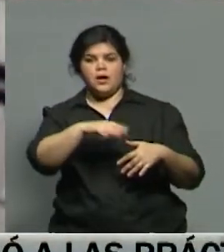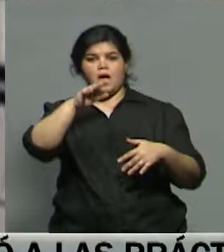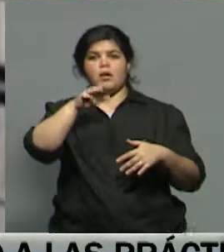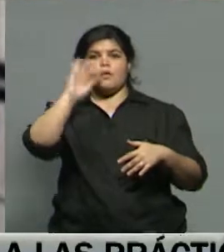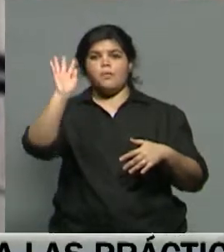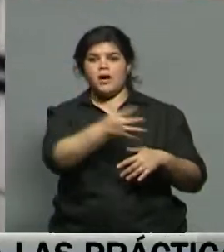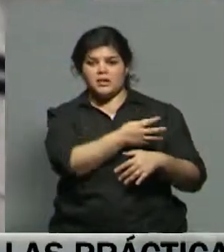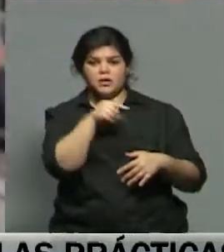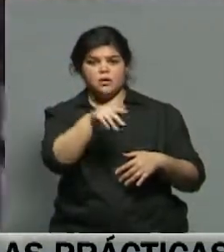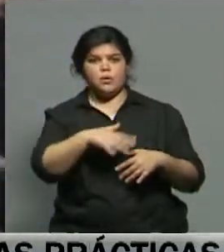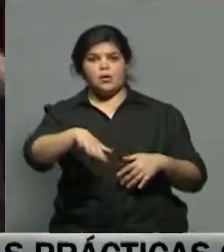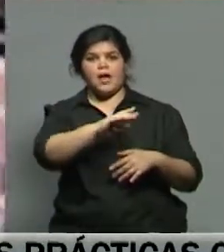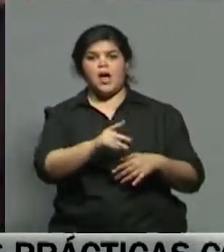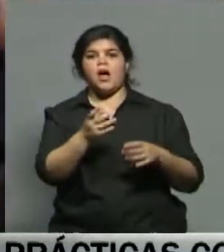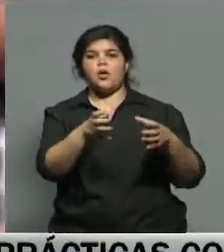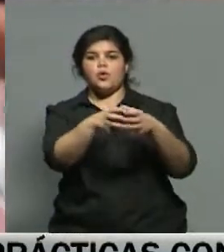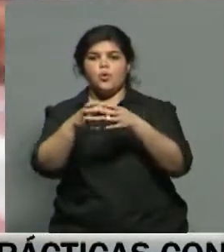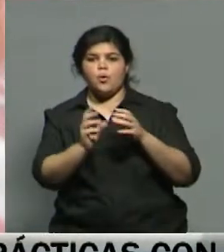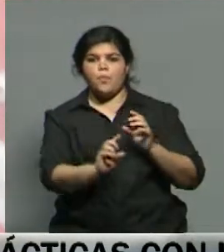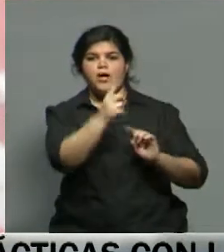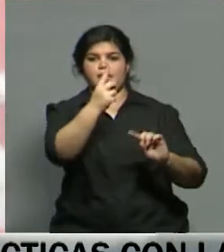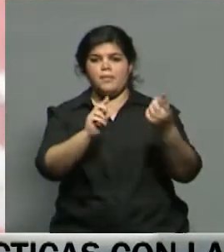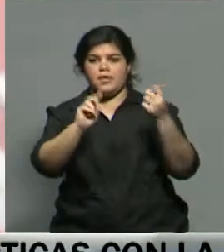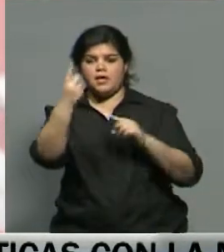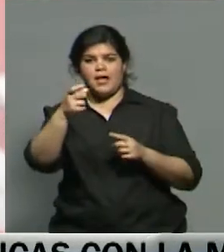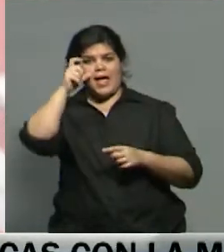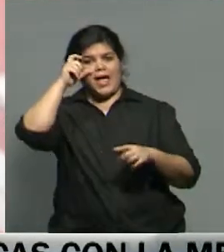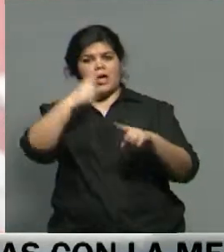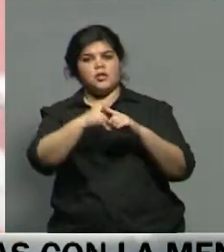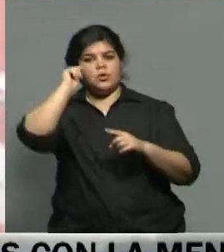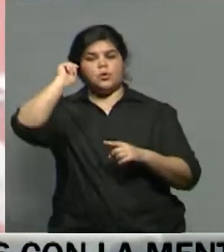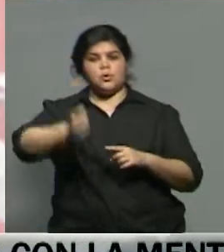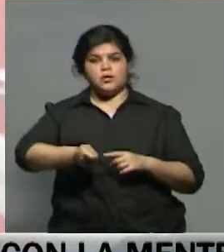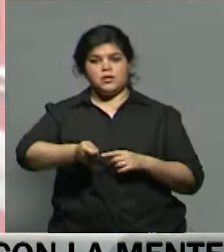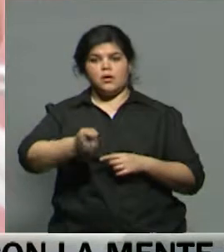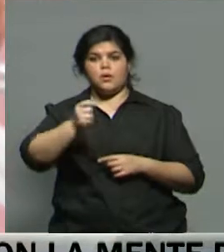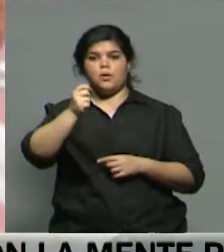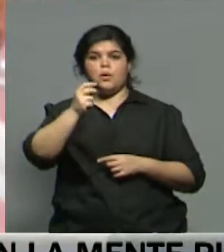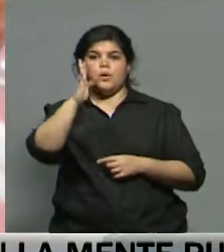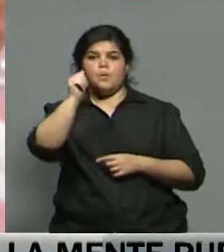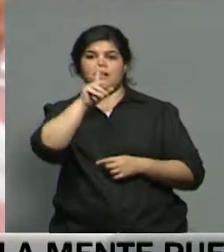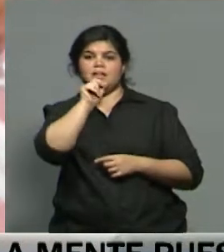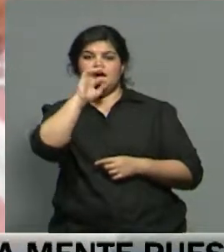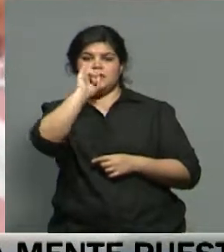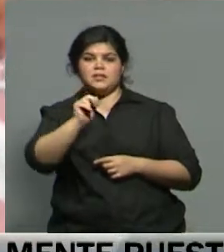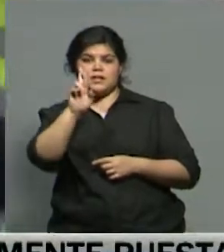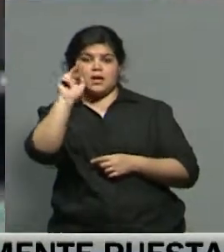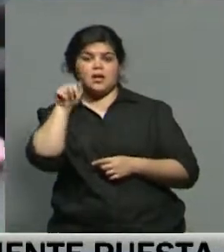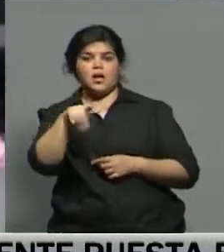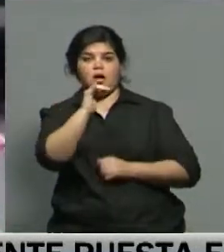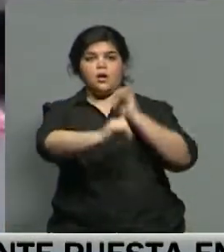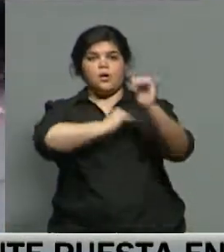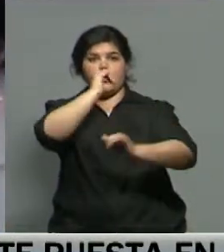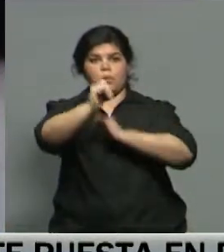los líderes independentistas. El ex juez español, Bartasar Garzón, afirmó hoy que los líderes sesionistas en